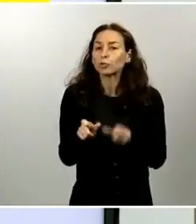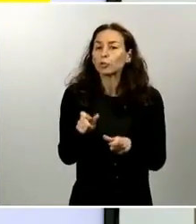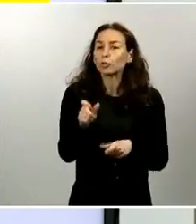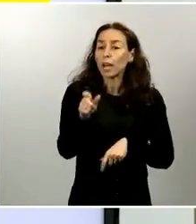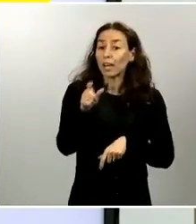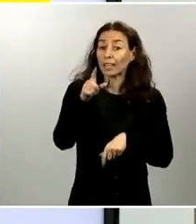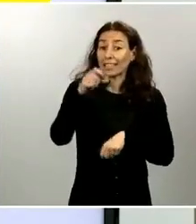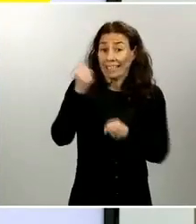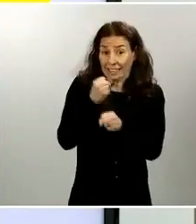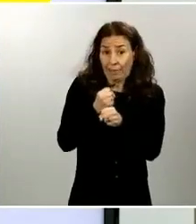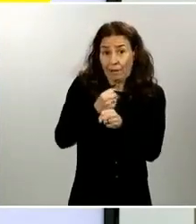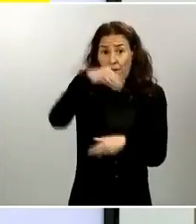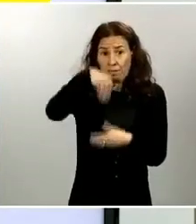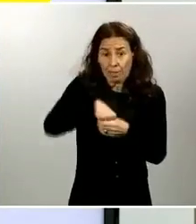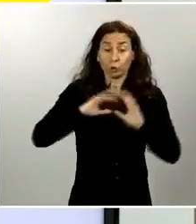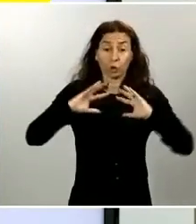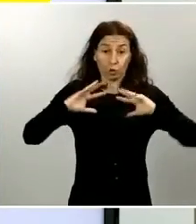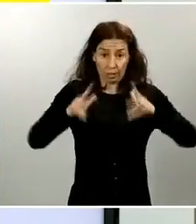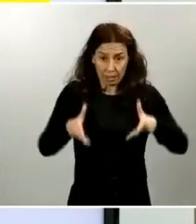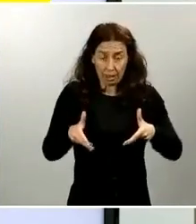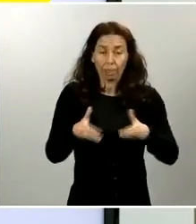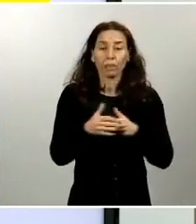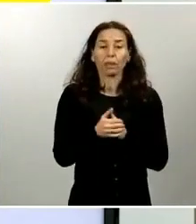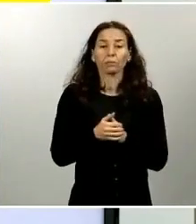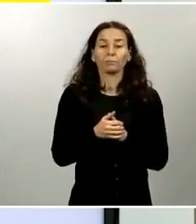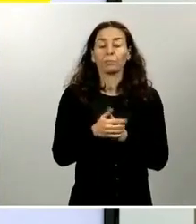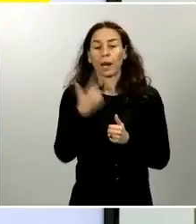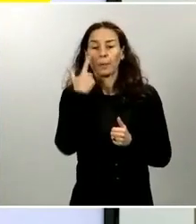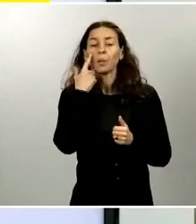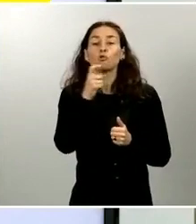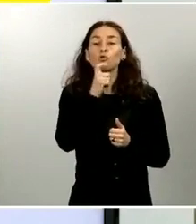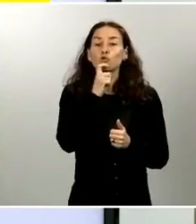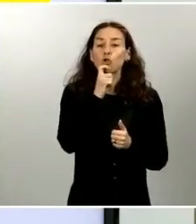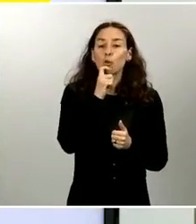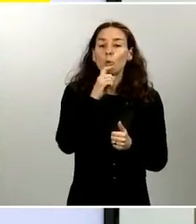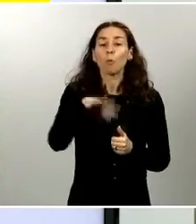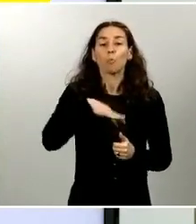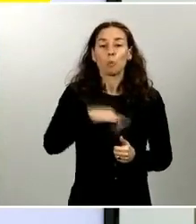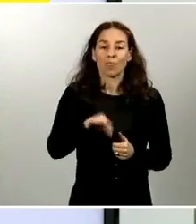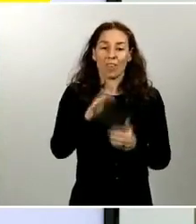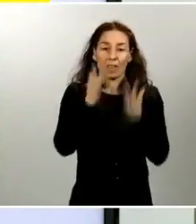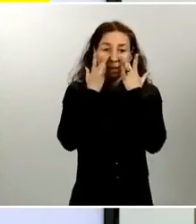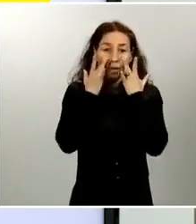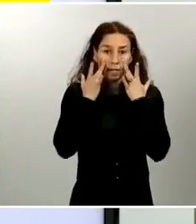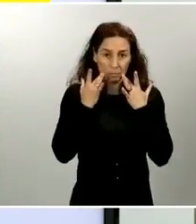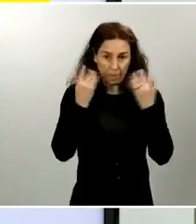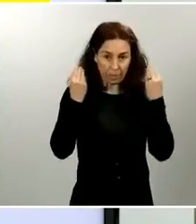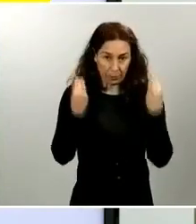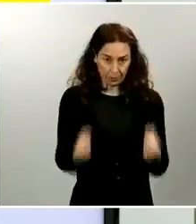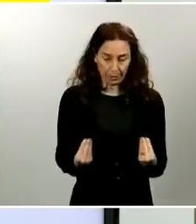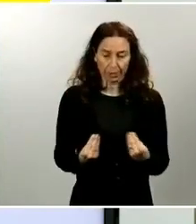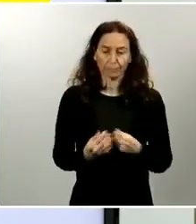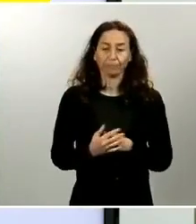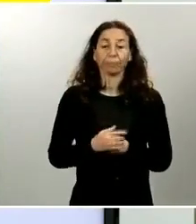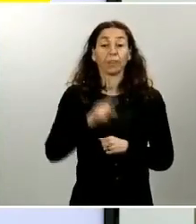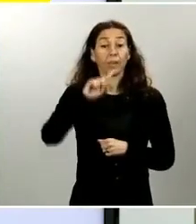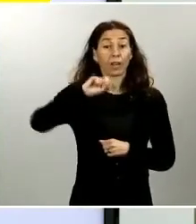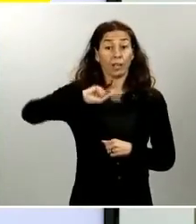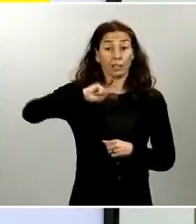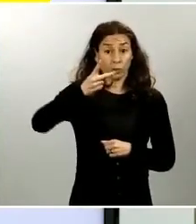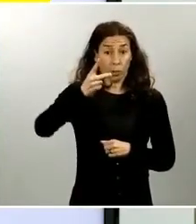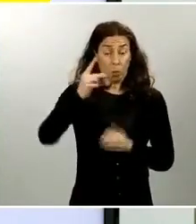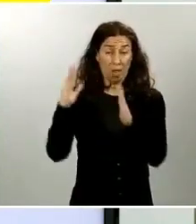residencia para ver cómo se afronta esa desinfección. Después, lo que es la fase de ejecución